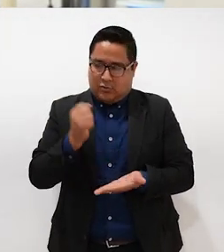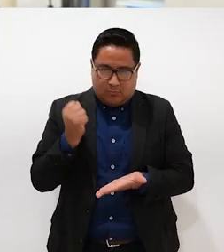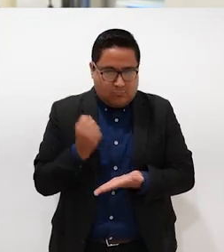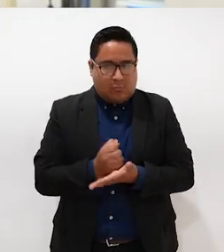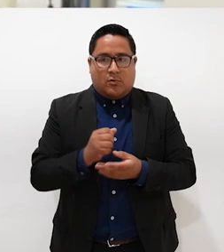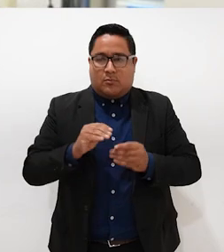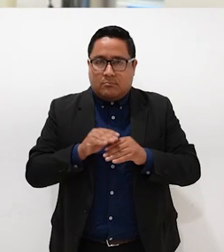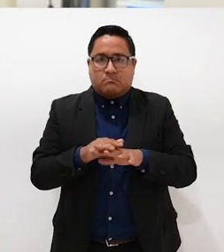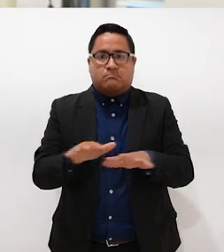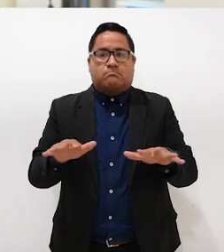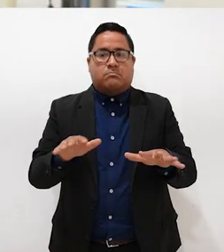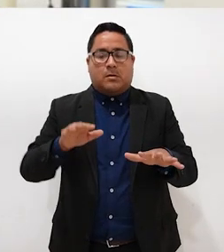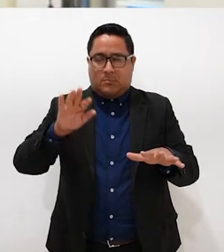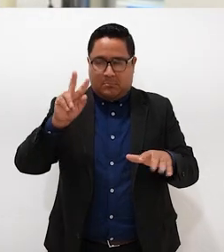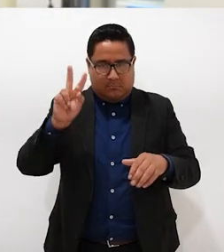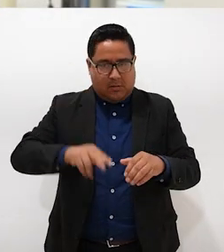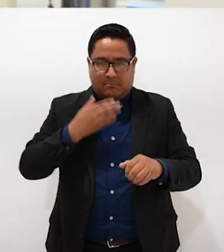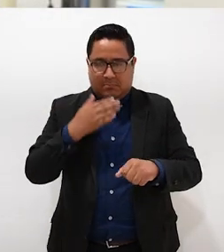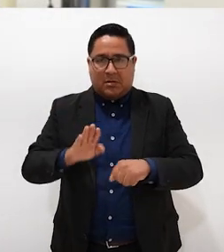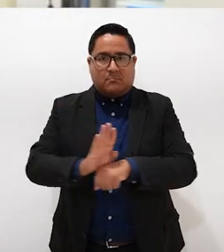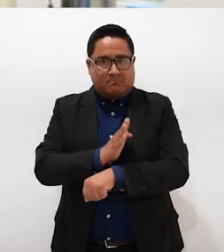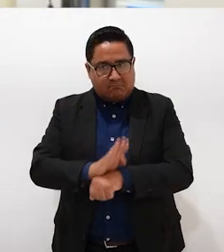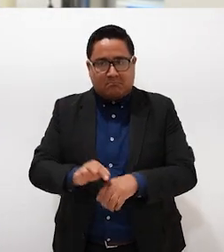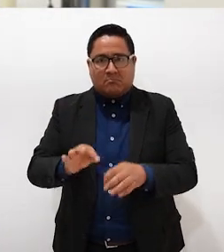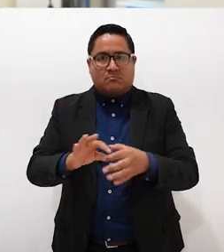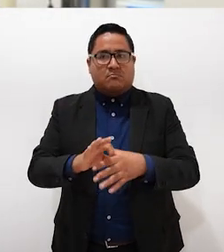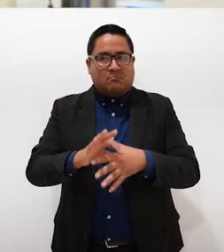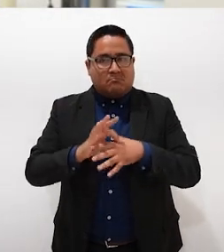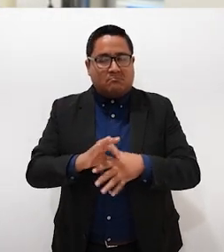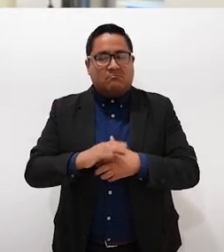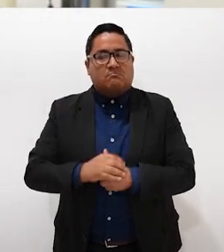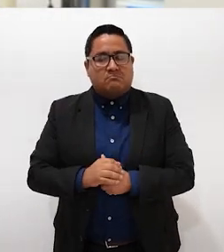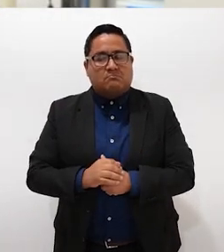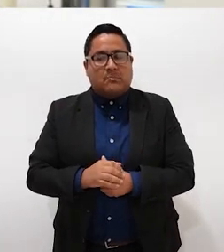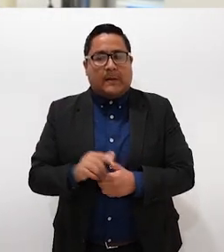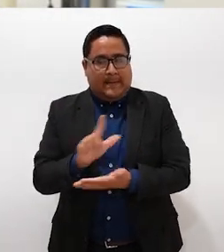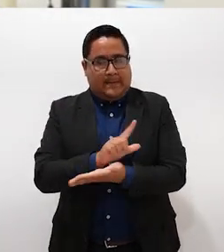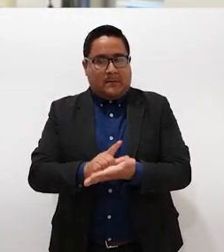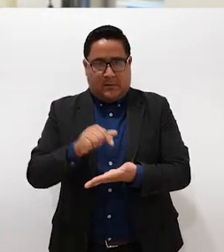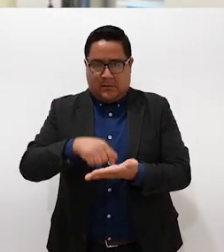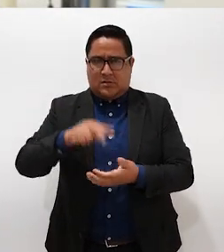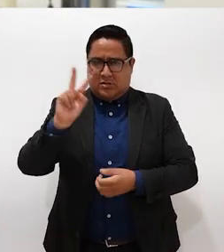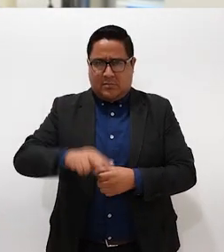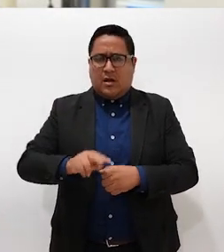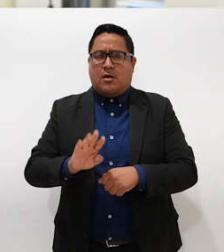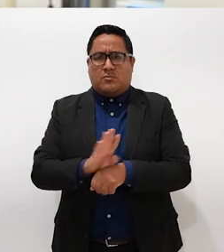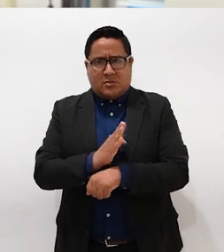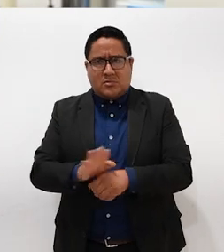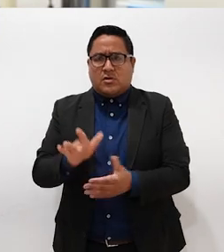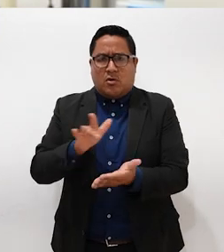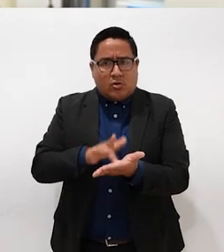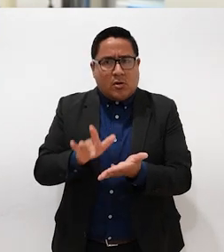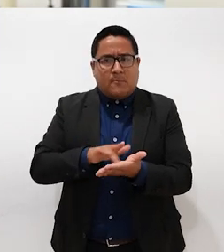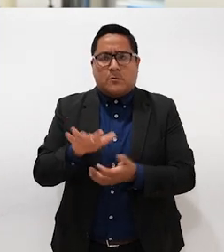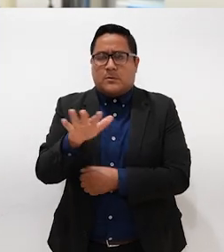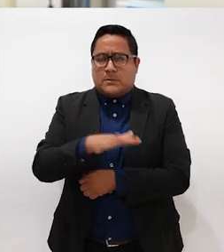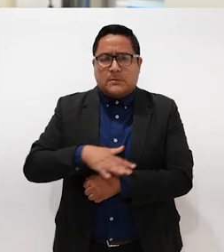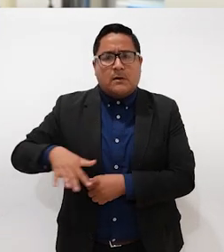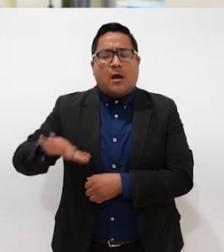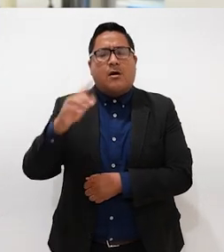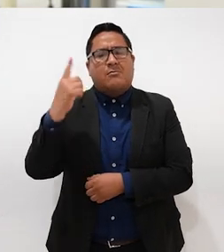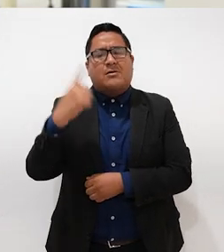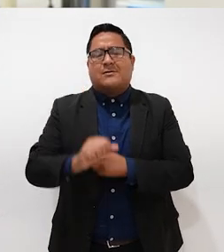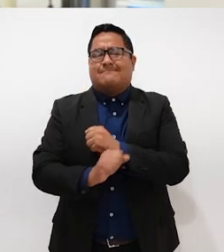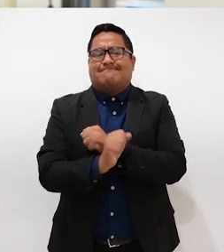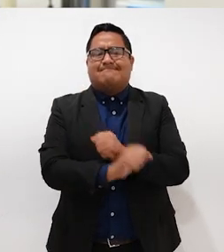ahora sí, bien favorable y sobre todo que sea, que beneficie y que apoye a la